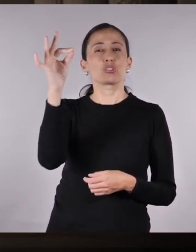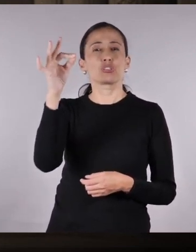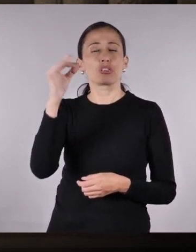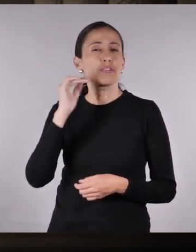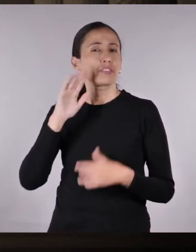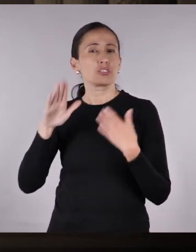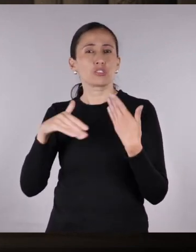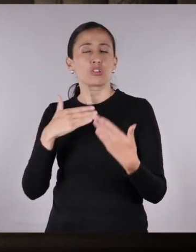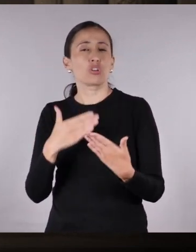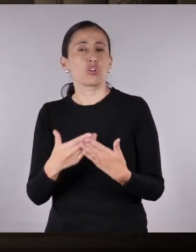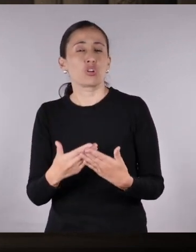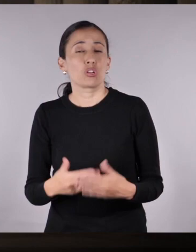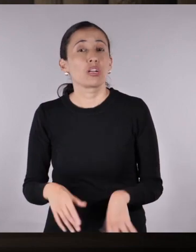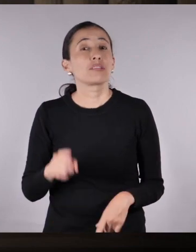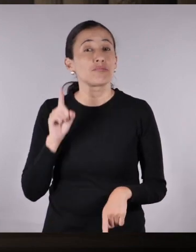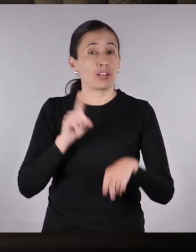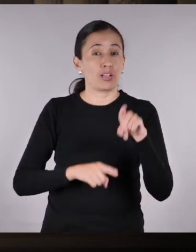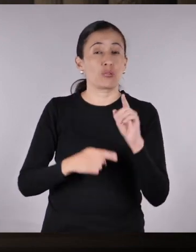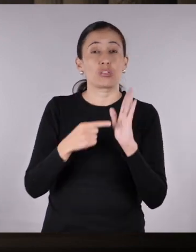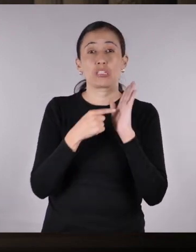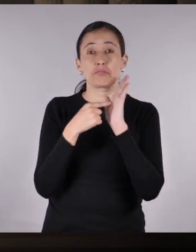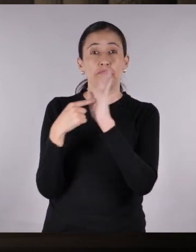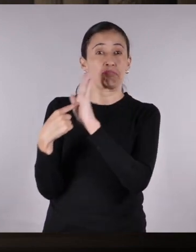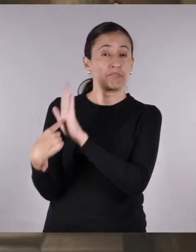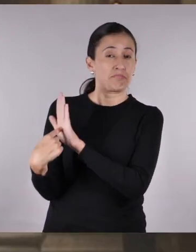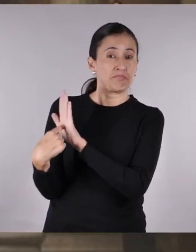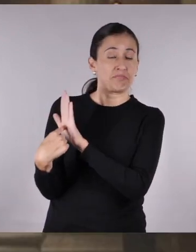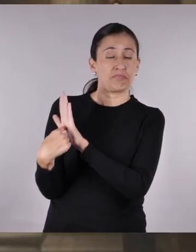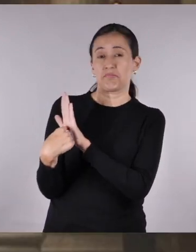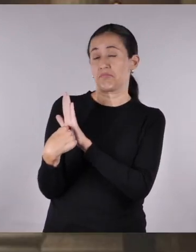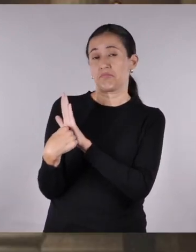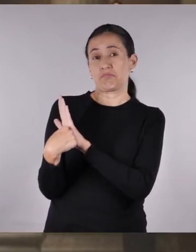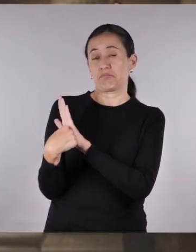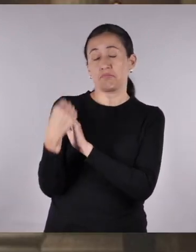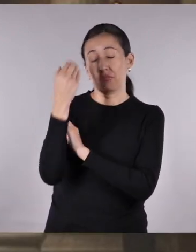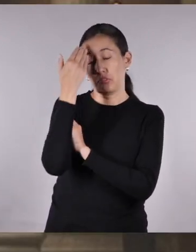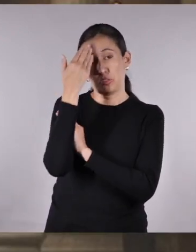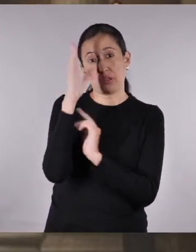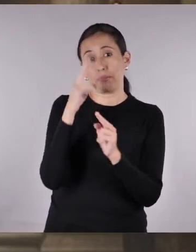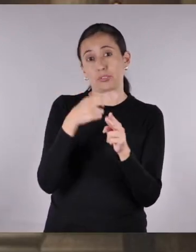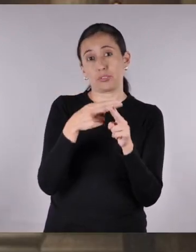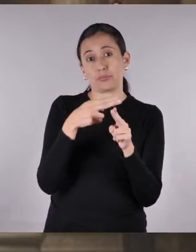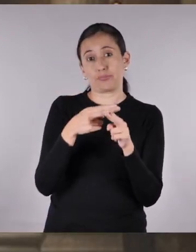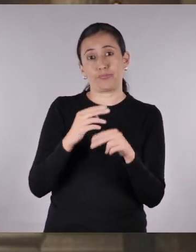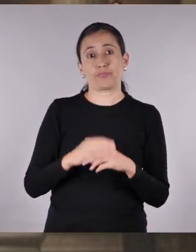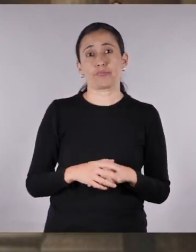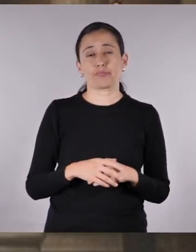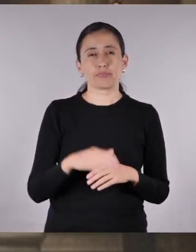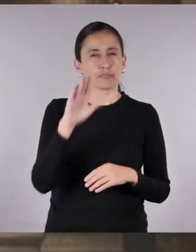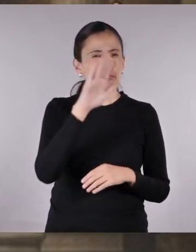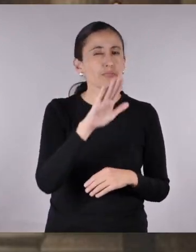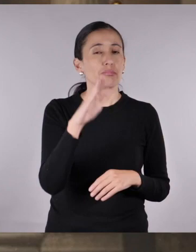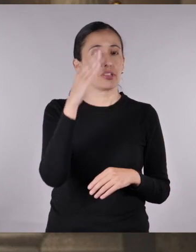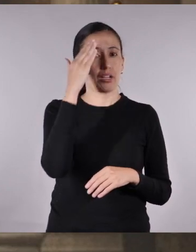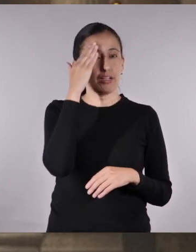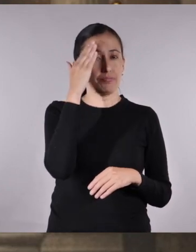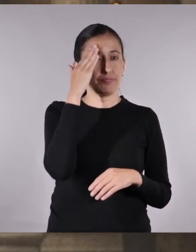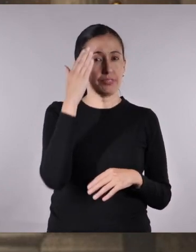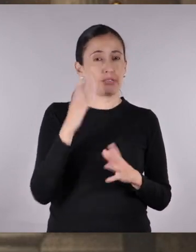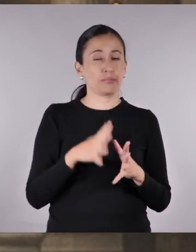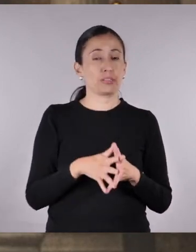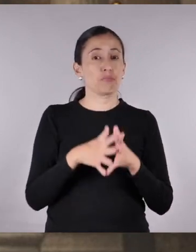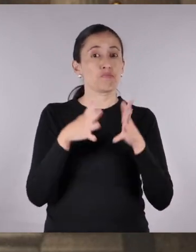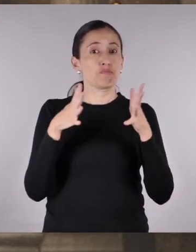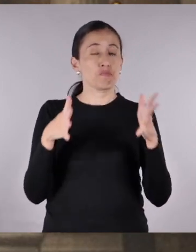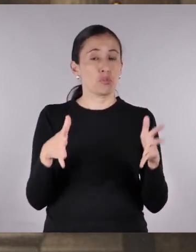escultoras y pintoras fueron invisibilizadas. Y jamás sabremos sus nombres. ¿Saben?